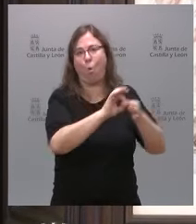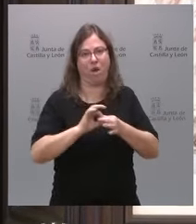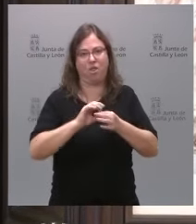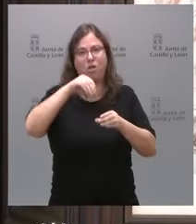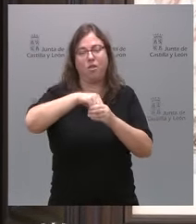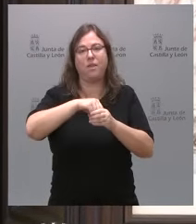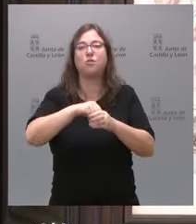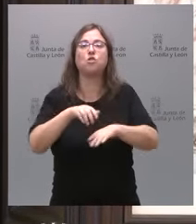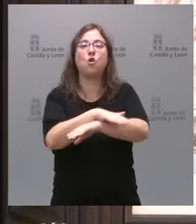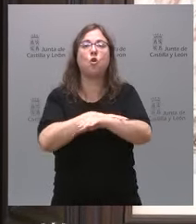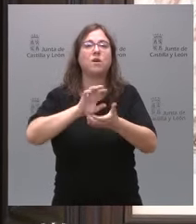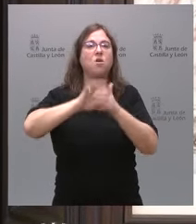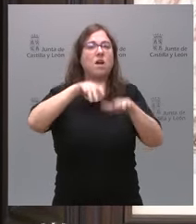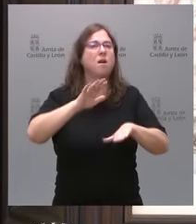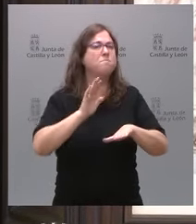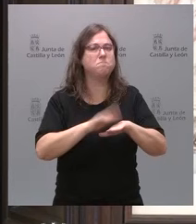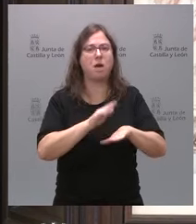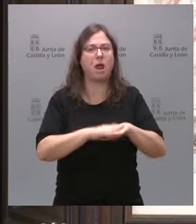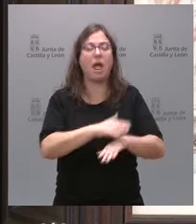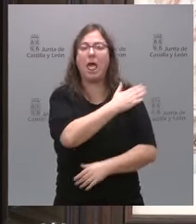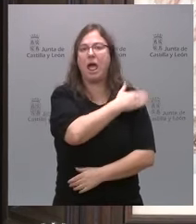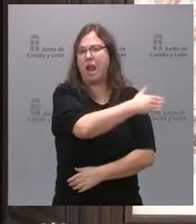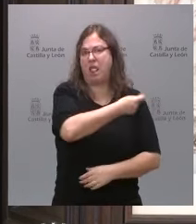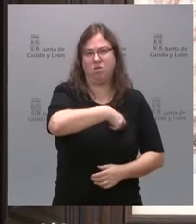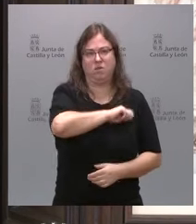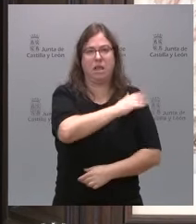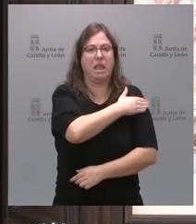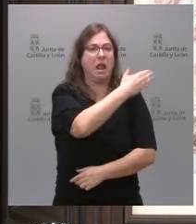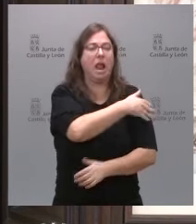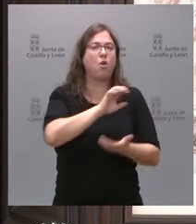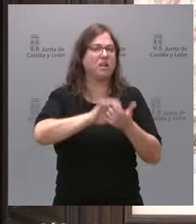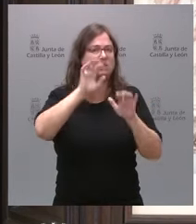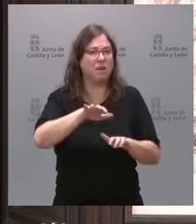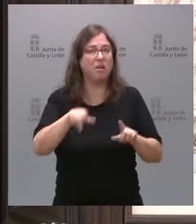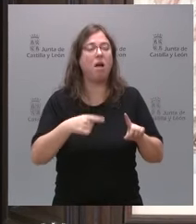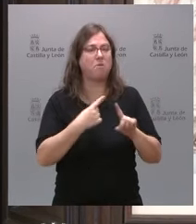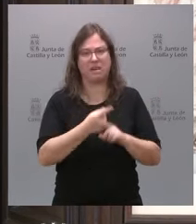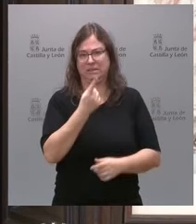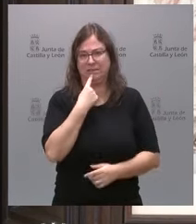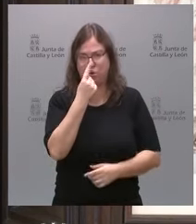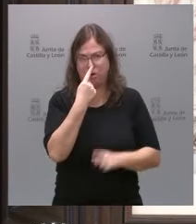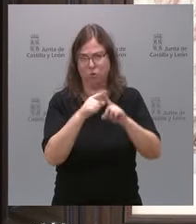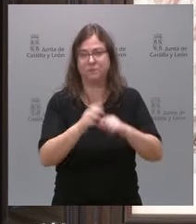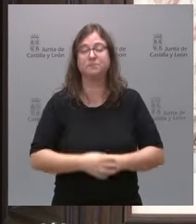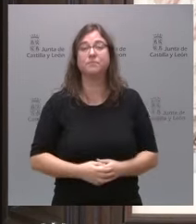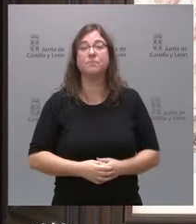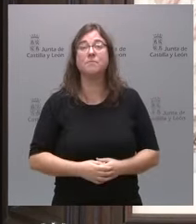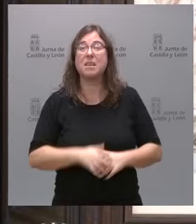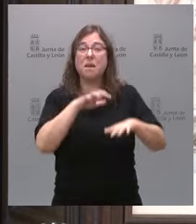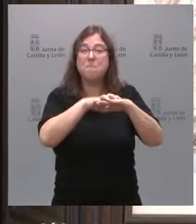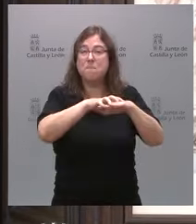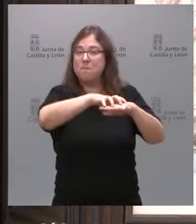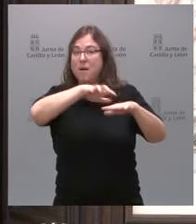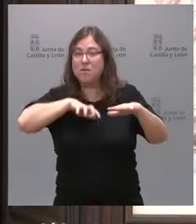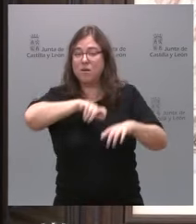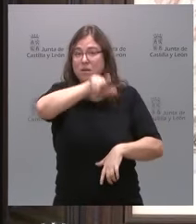Castilla y León para estar al lado de España y de Castilla y León y además le voy a decir una cosa, la inmensa mayoría de